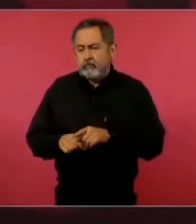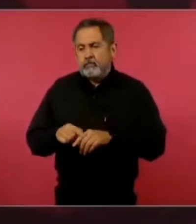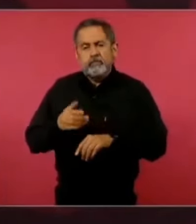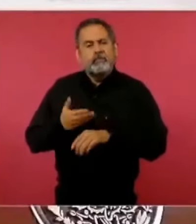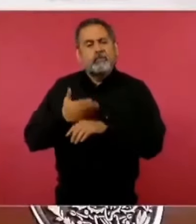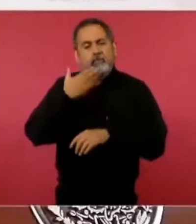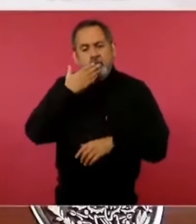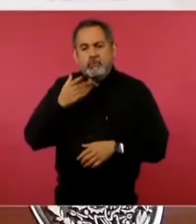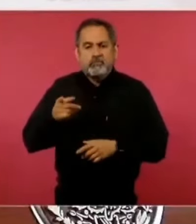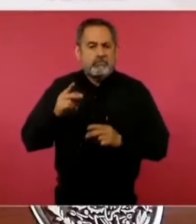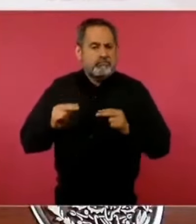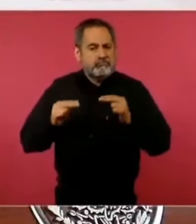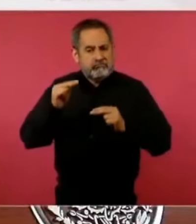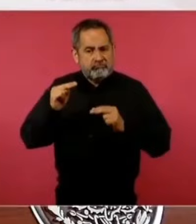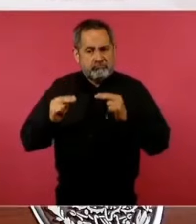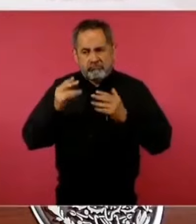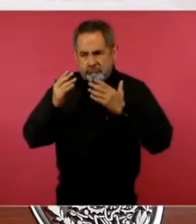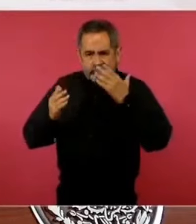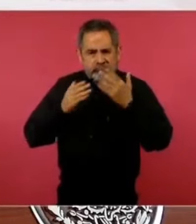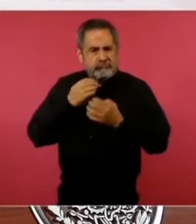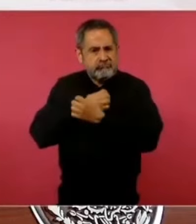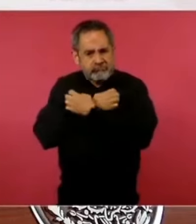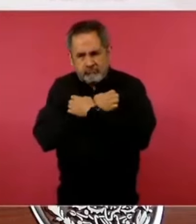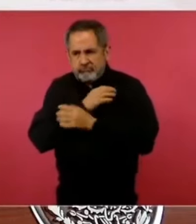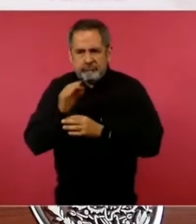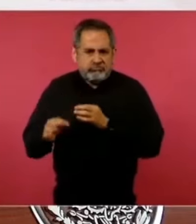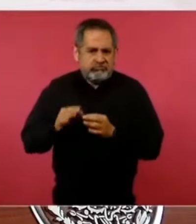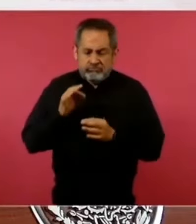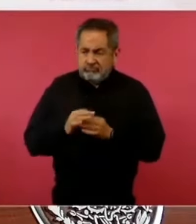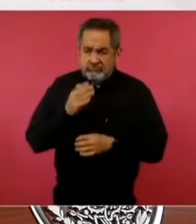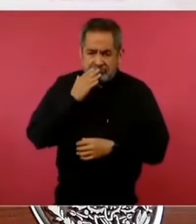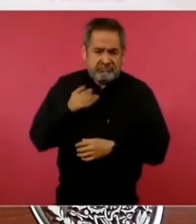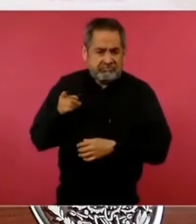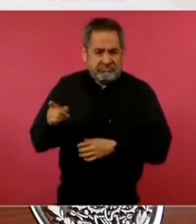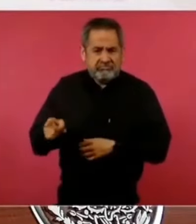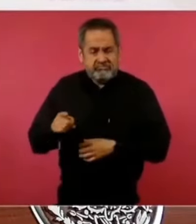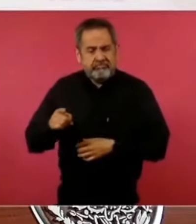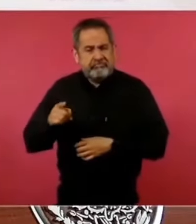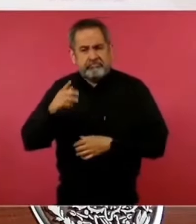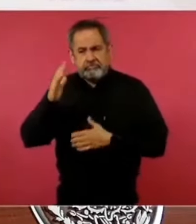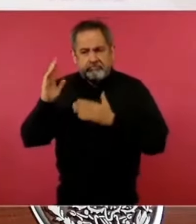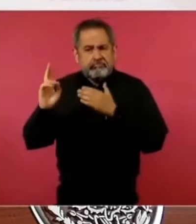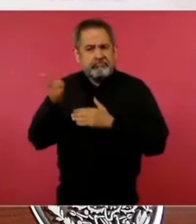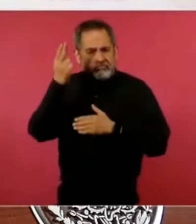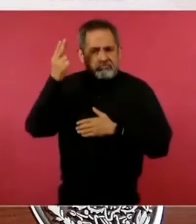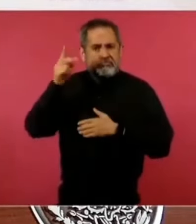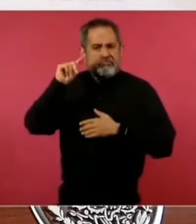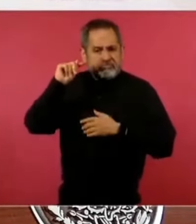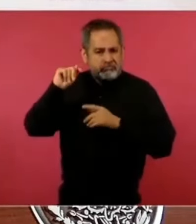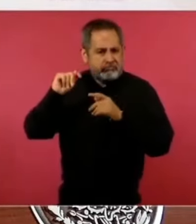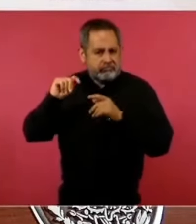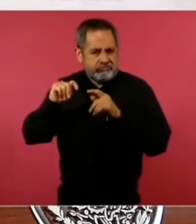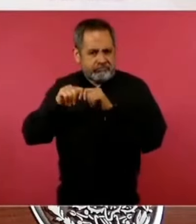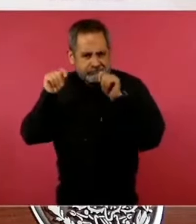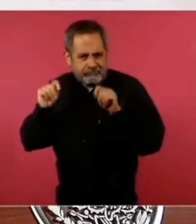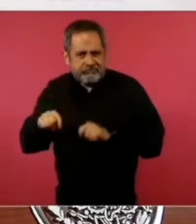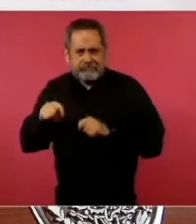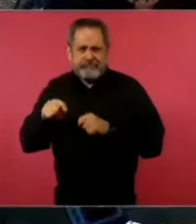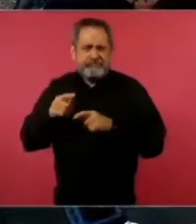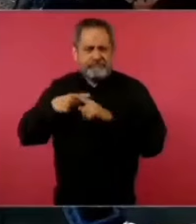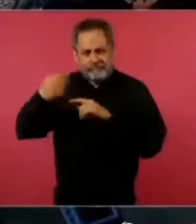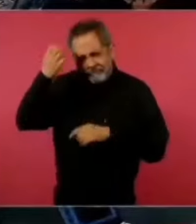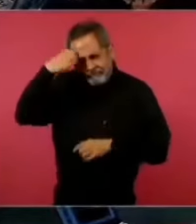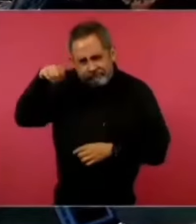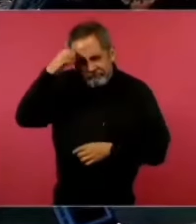niveles de educación, nivel académico, tiene experiencia,